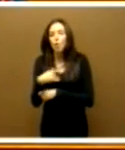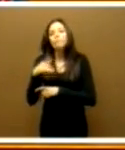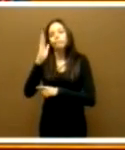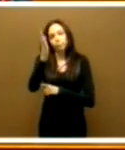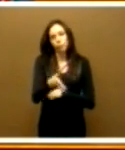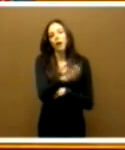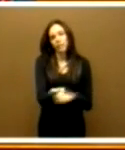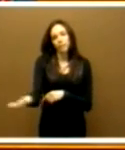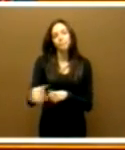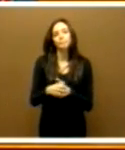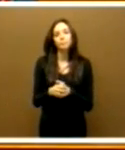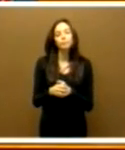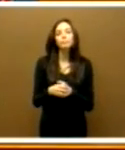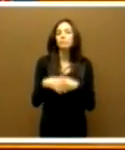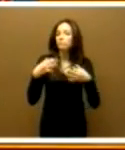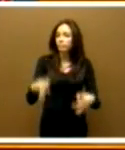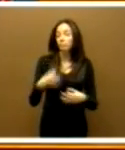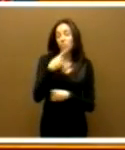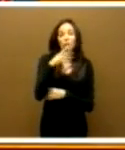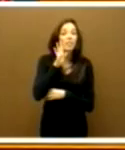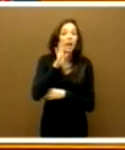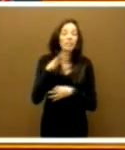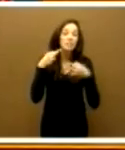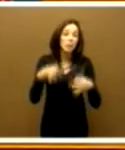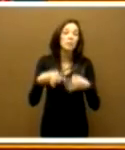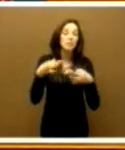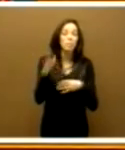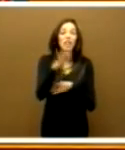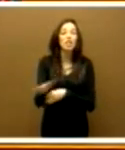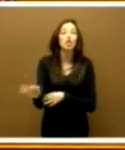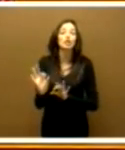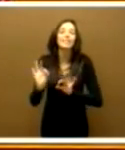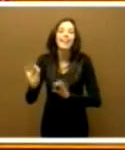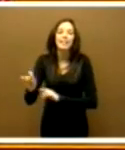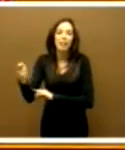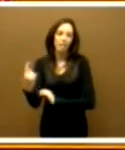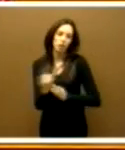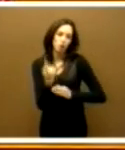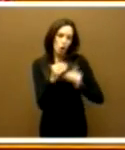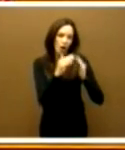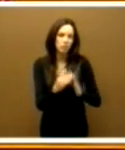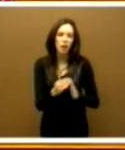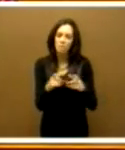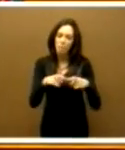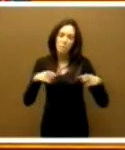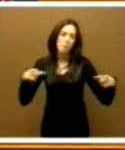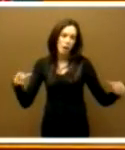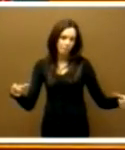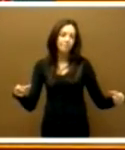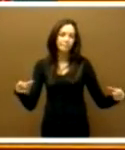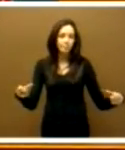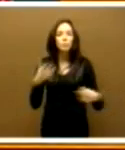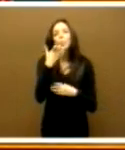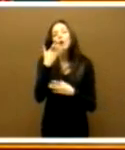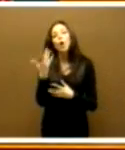Cada vez, como les decía anteriormente, hay más niños llave. Y cuando se defiende la jornada continua,